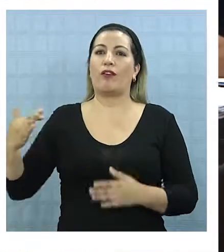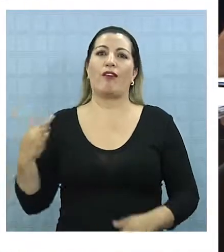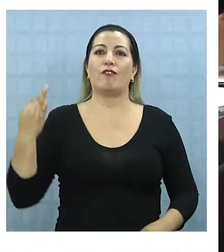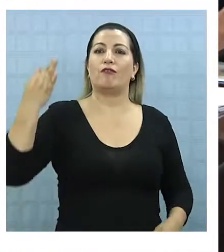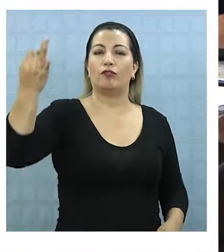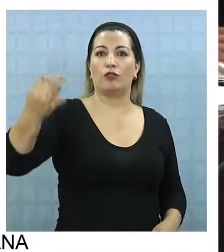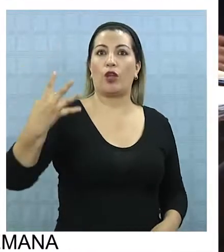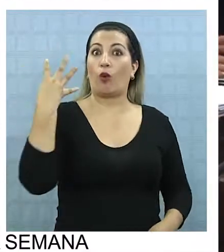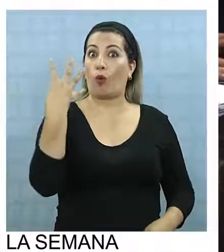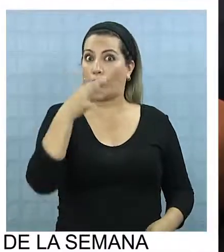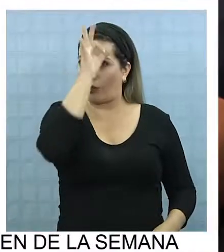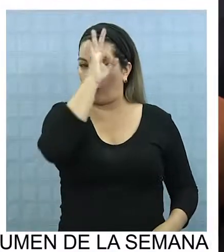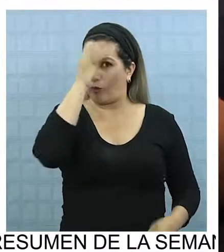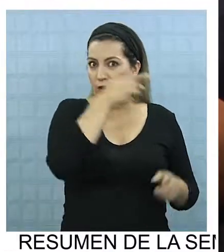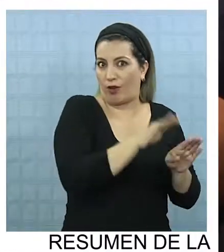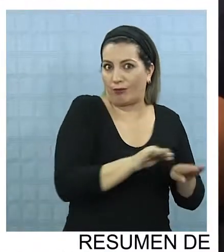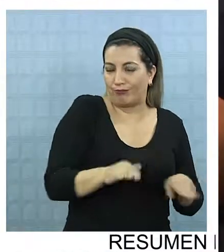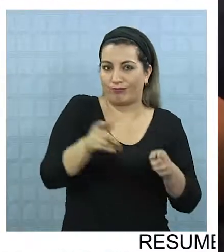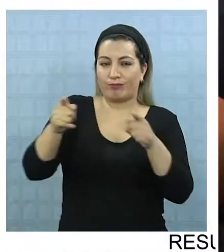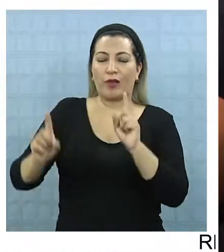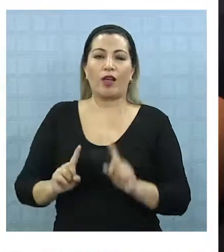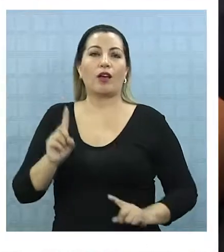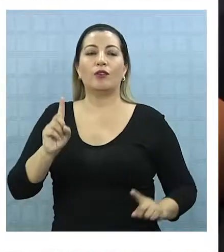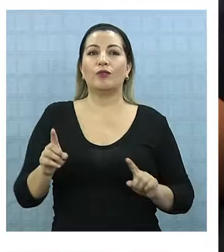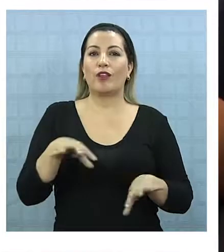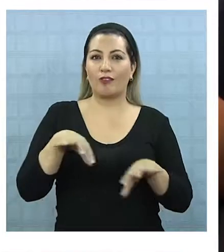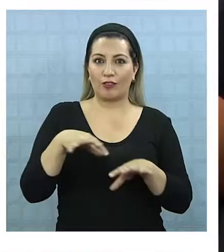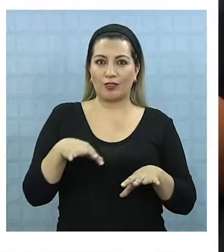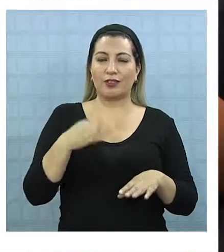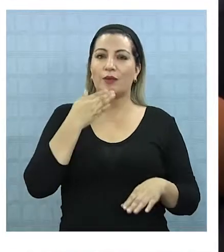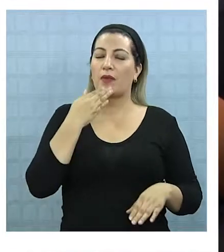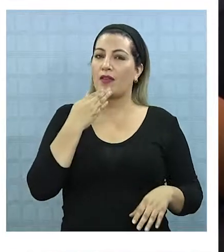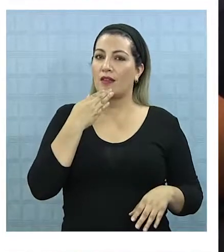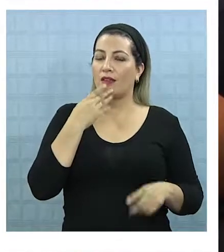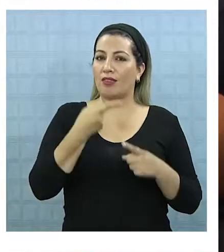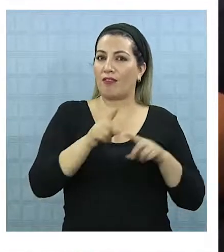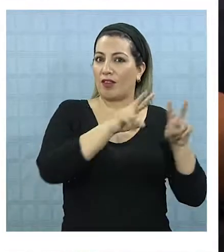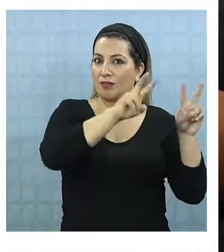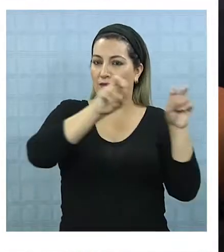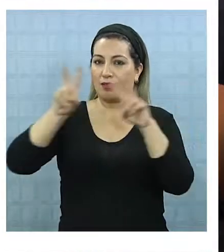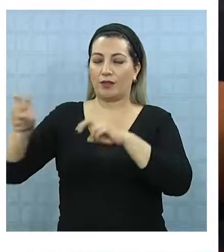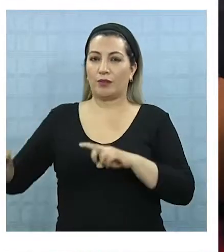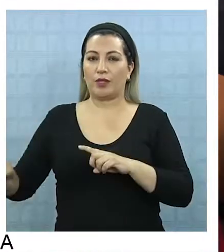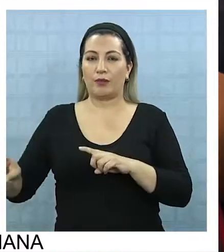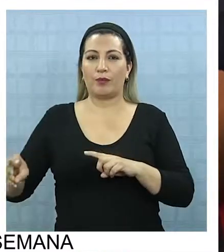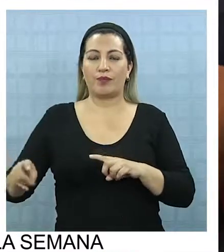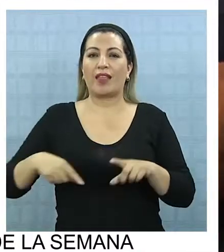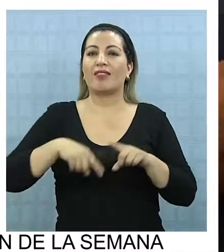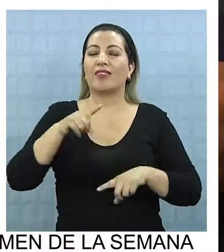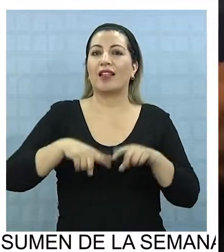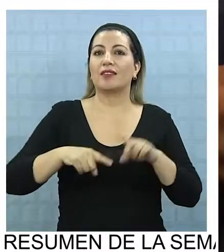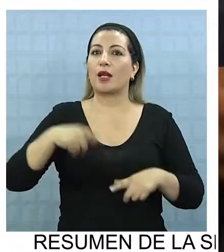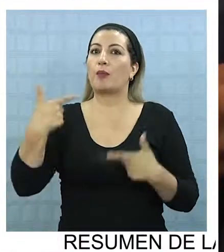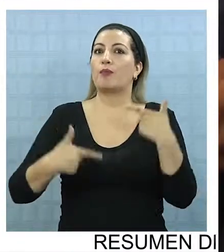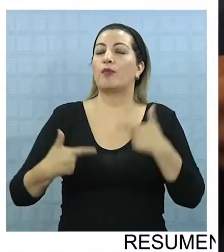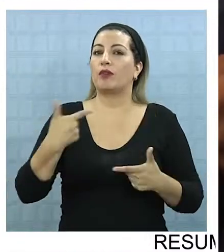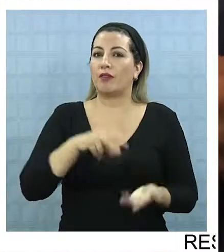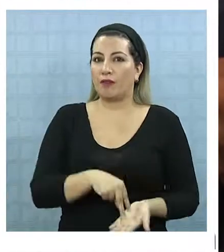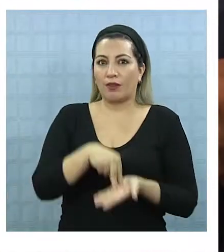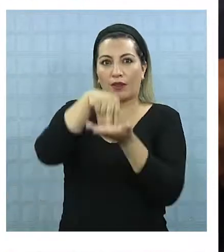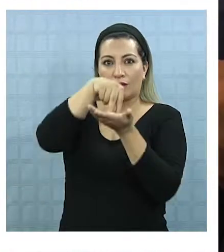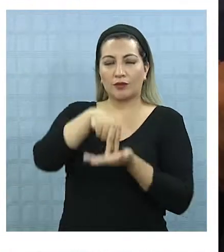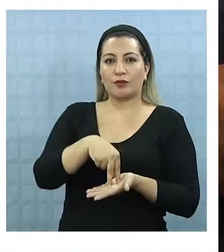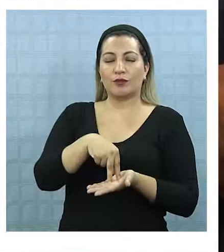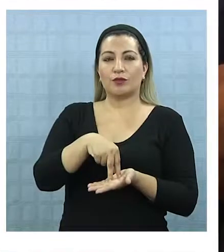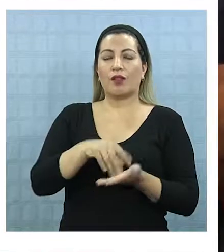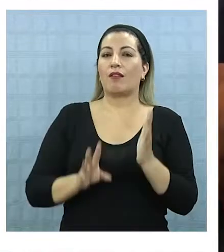adelante. Por lo tanto, cuatro visiones y algunos lineamientos que son transversales. El tema geopolítico de nuestra zona